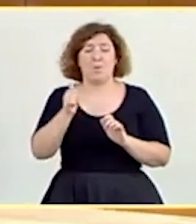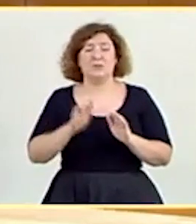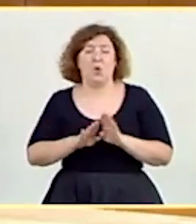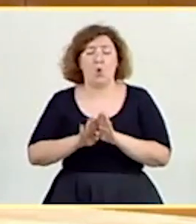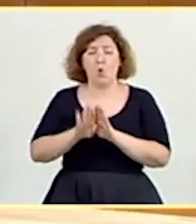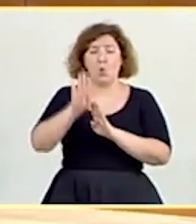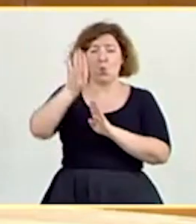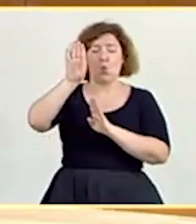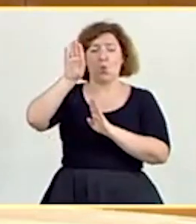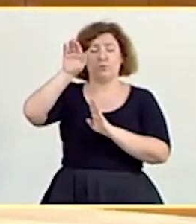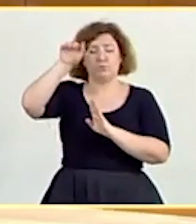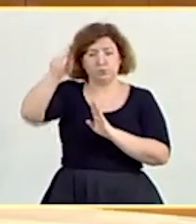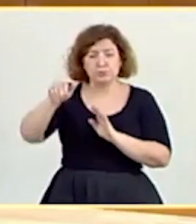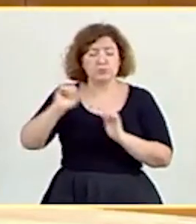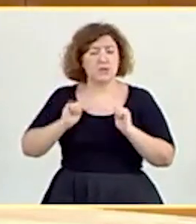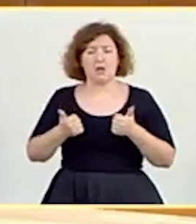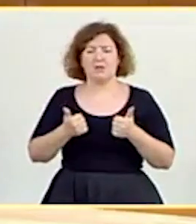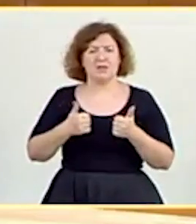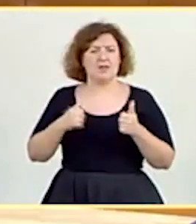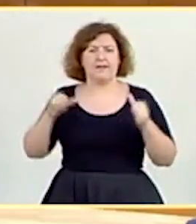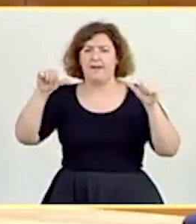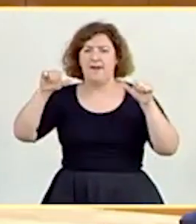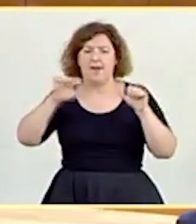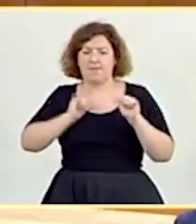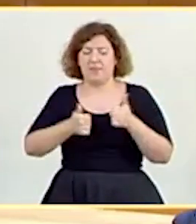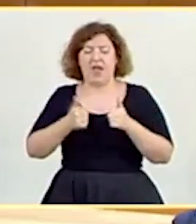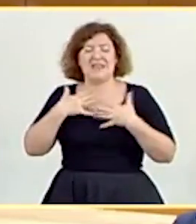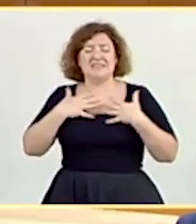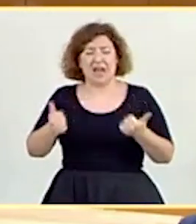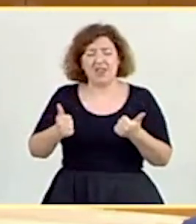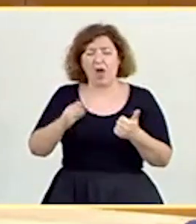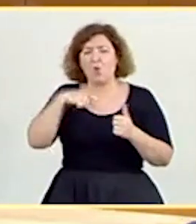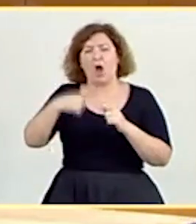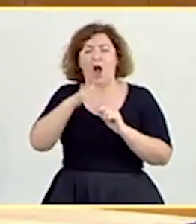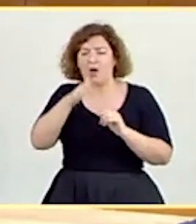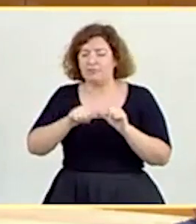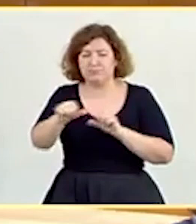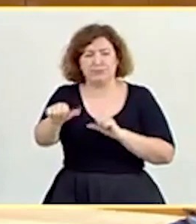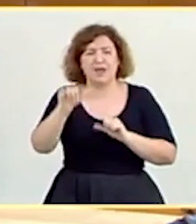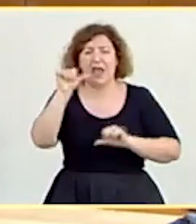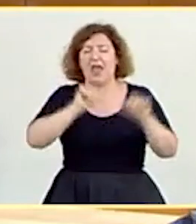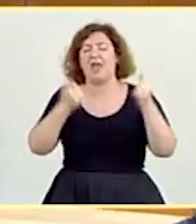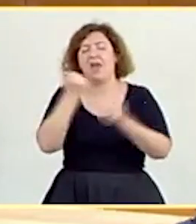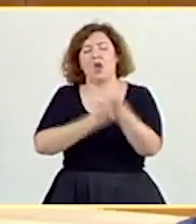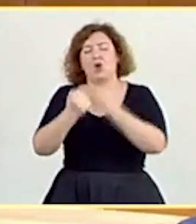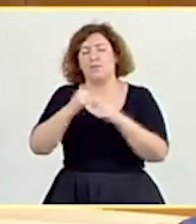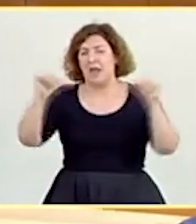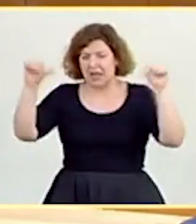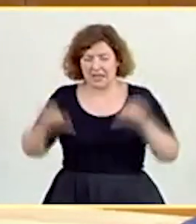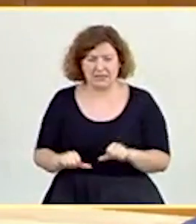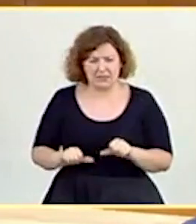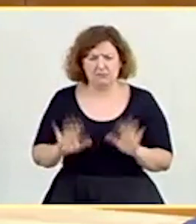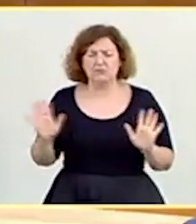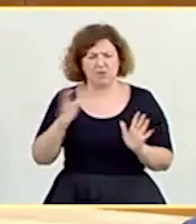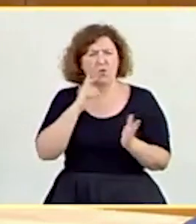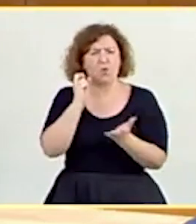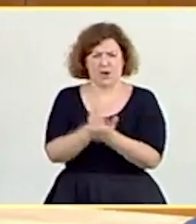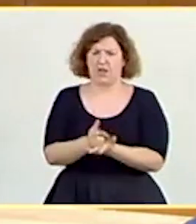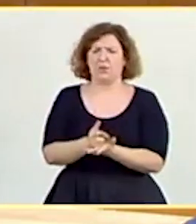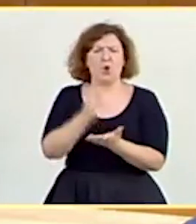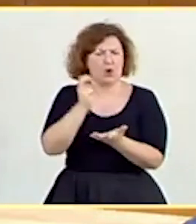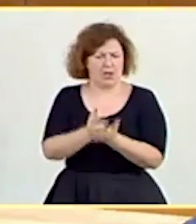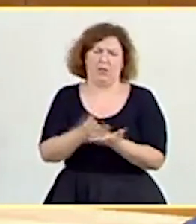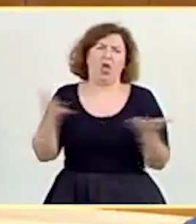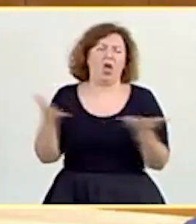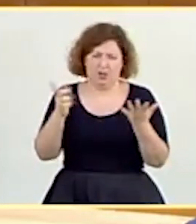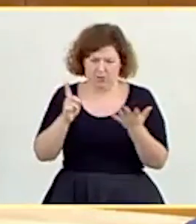sanitaria a la enorme crisis económica que se levanta ante nosotros. No es un reto menor y nos afecta a todos, pero a mí hoy,